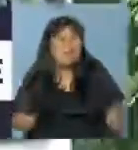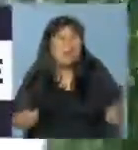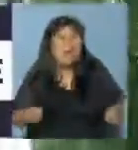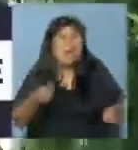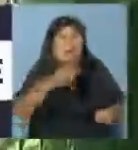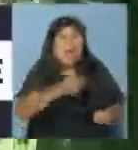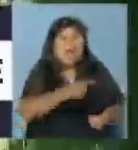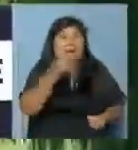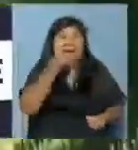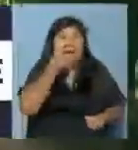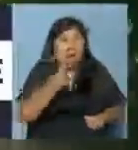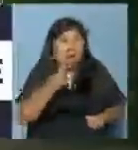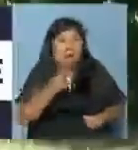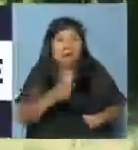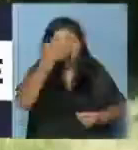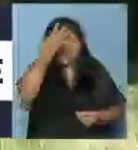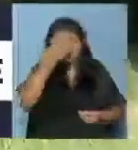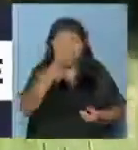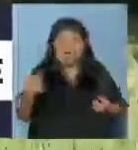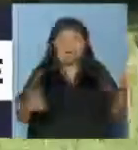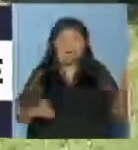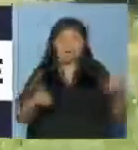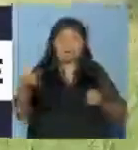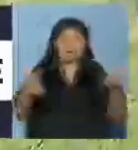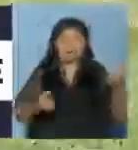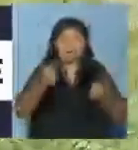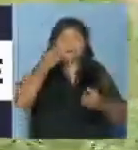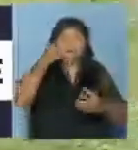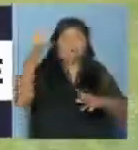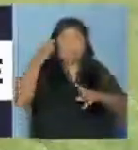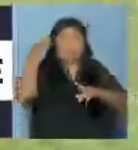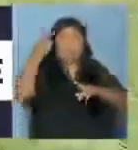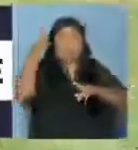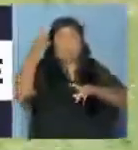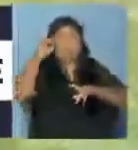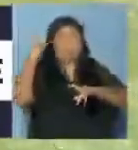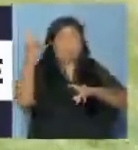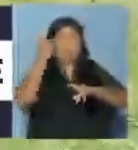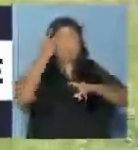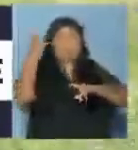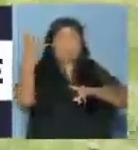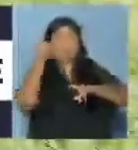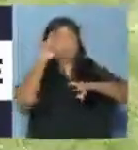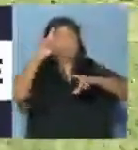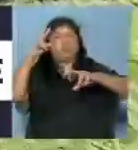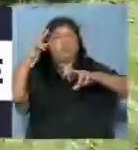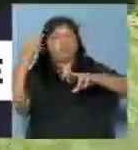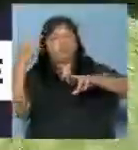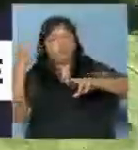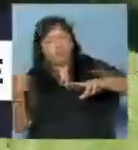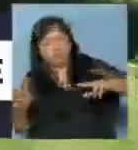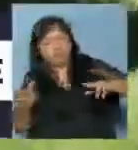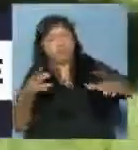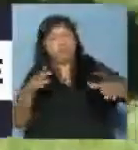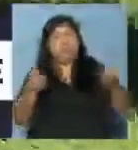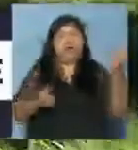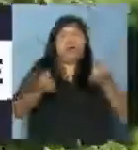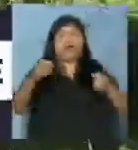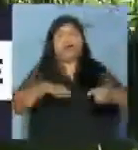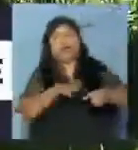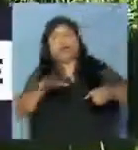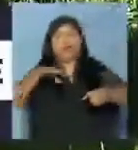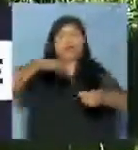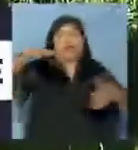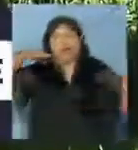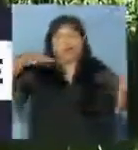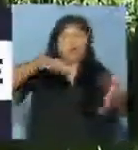impactado de lleno en el lateral izquierdo de un vehículo de color azul. Y lo que